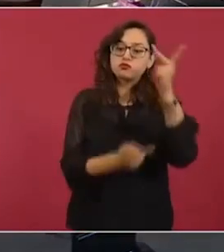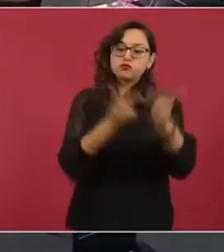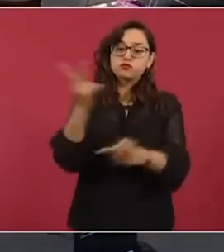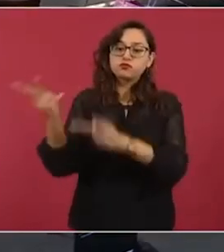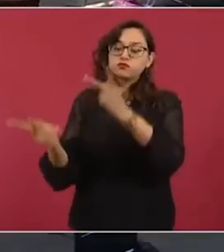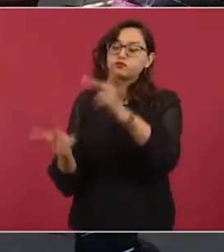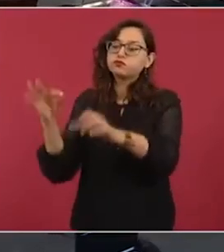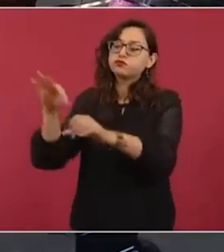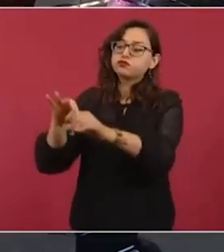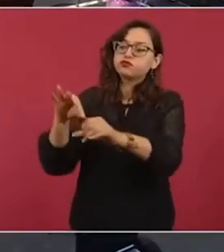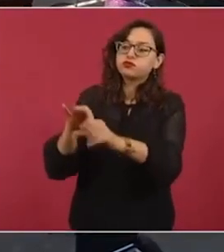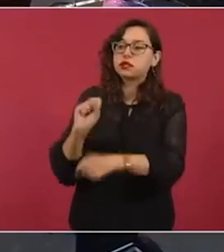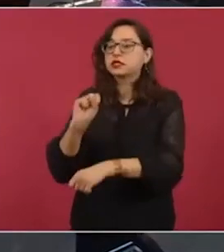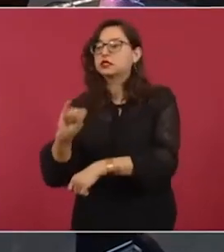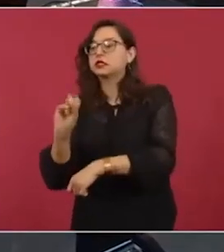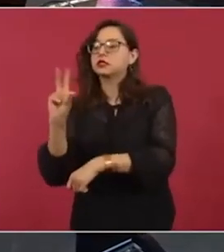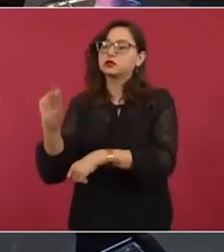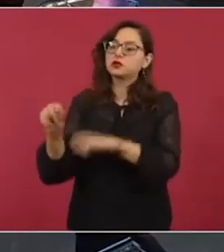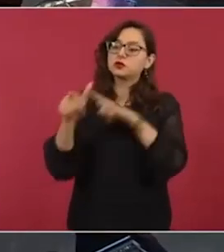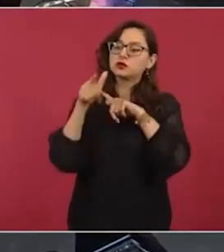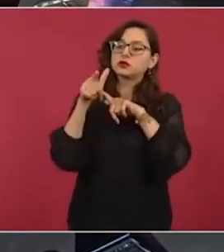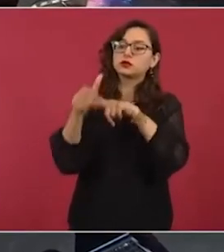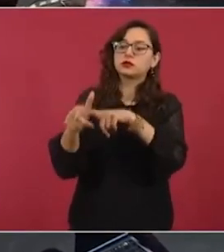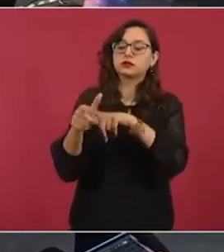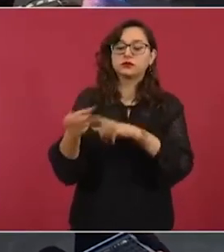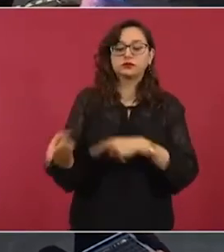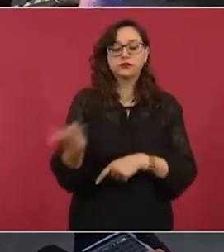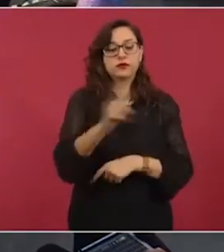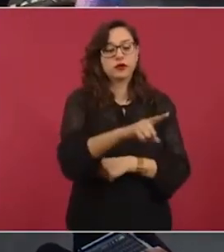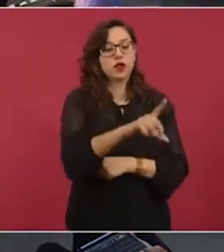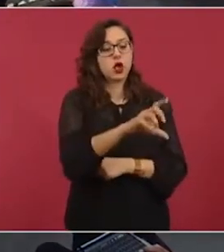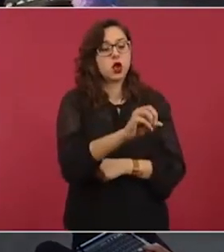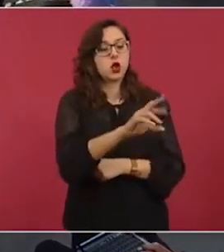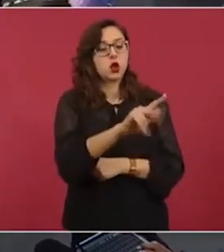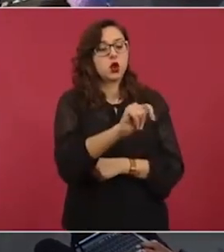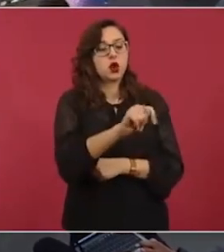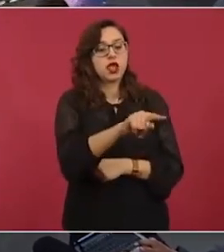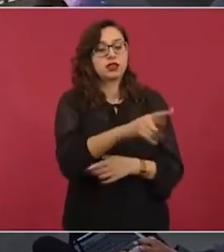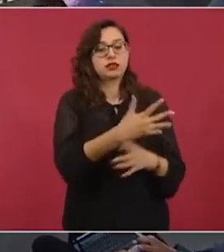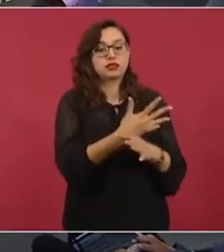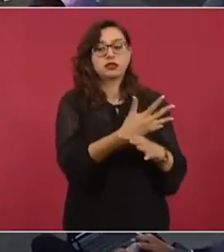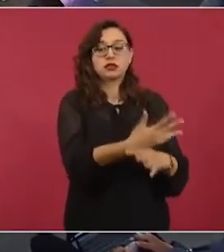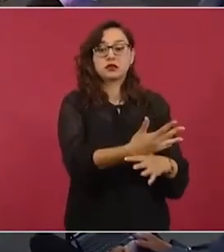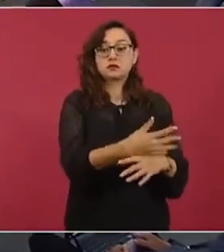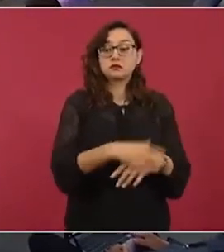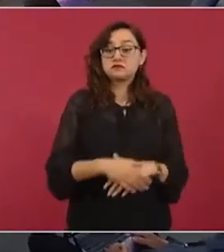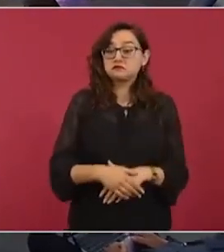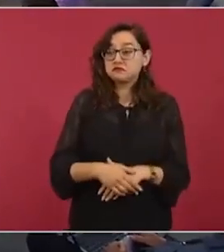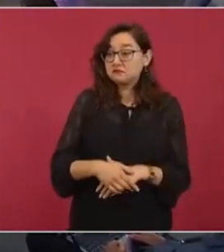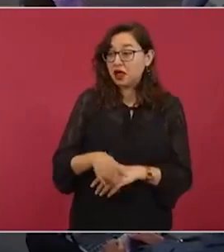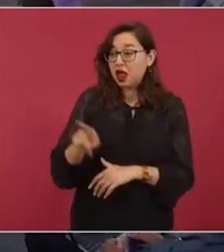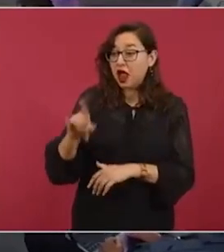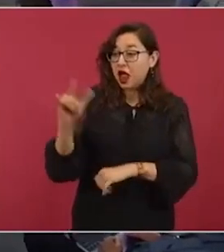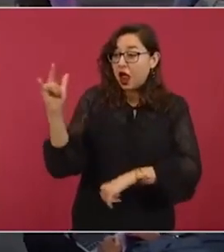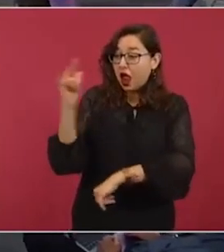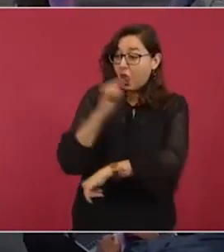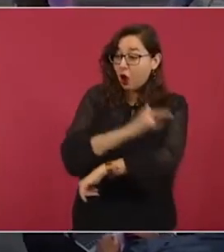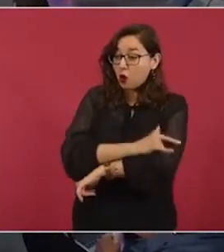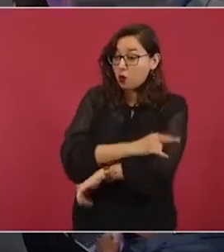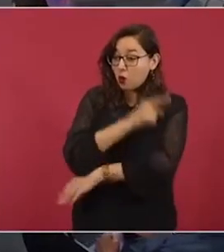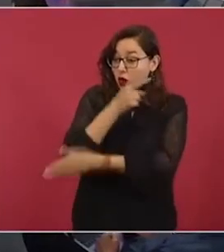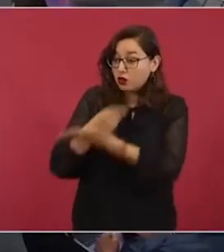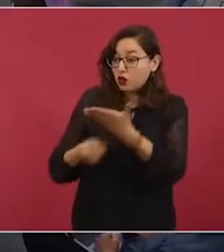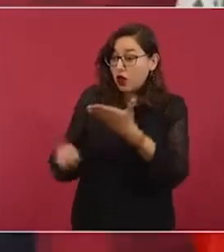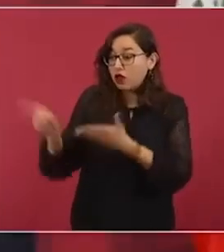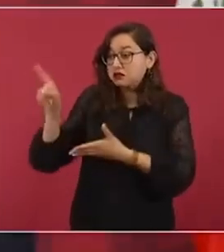Y su comentario fue en el sentido de que el dólar se iba a ir a las